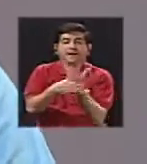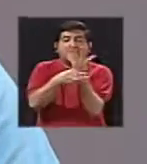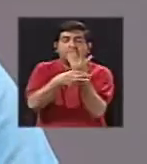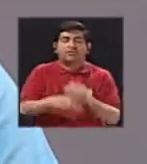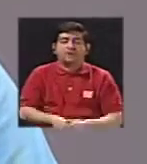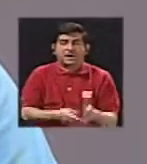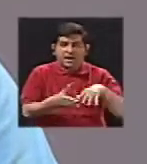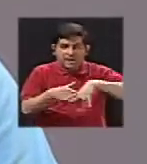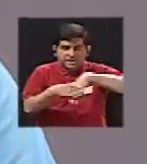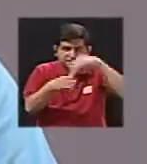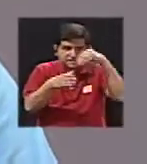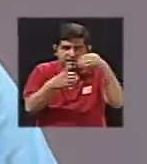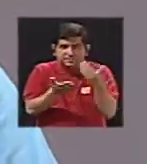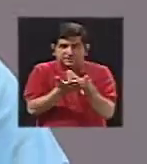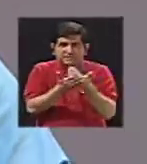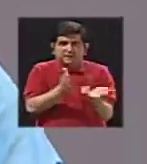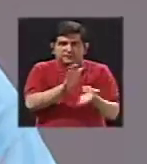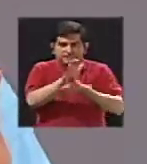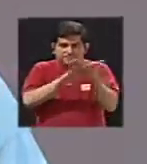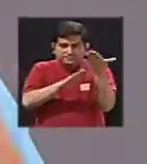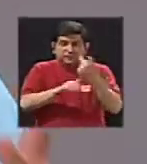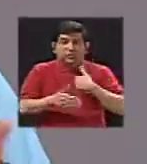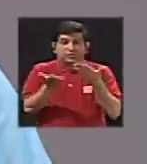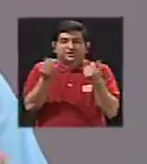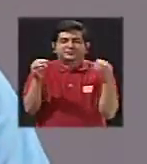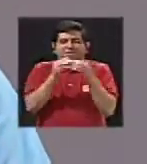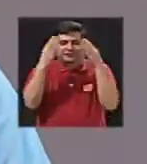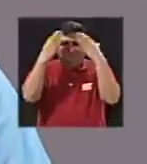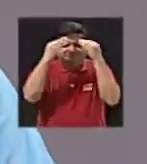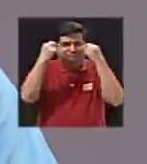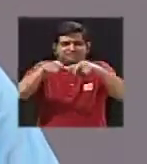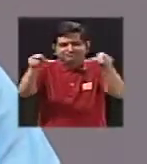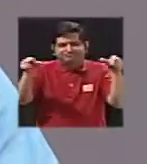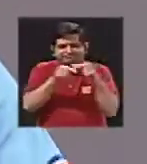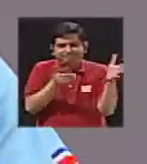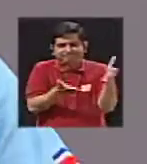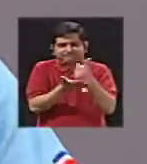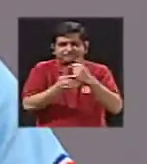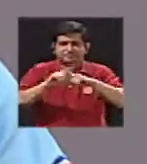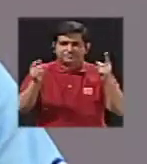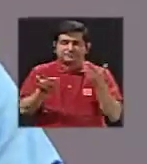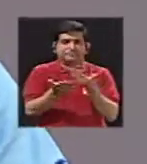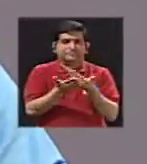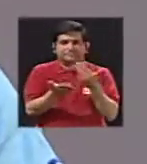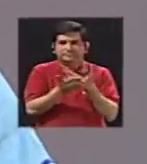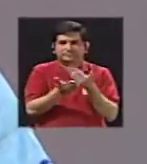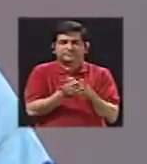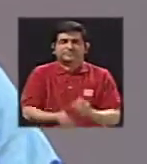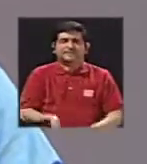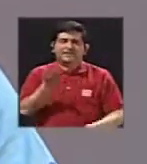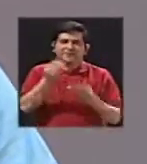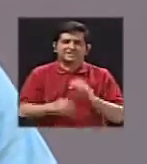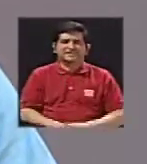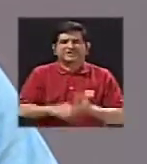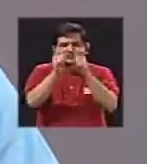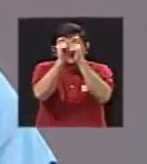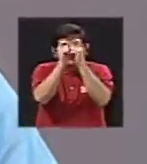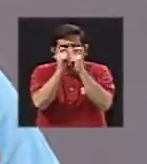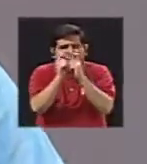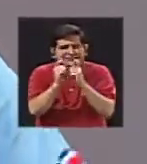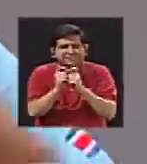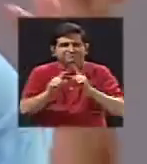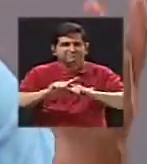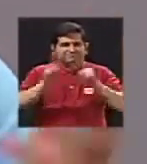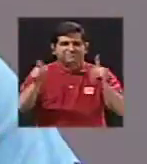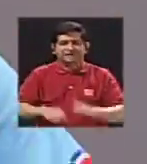e irnos. En ocasiones, pues, uno desearía tomar más datos de campo, pero las muestras, pues, un poco más con detalle, cosas de esas, pero